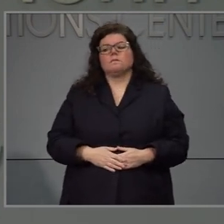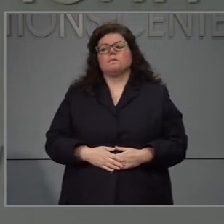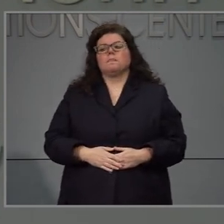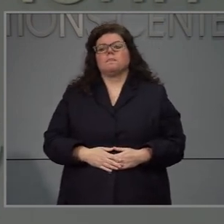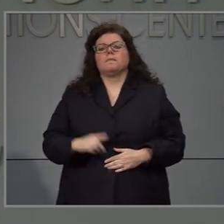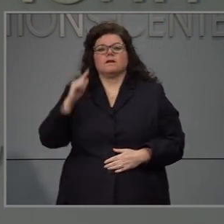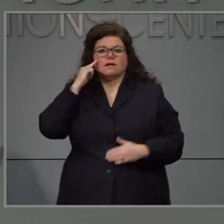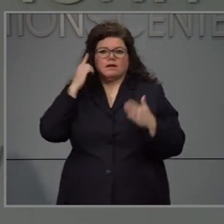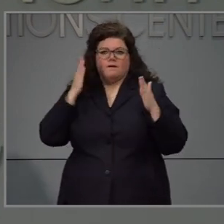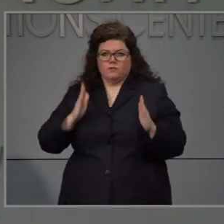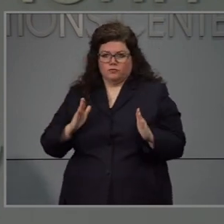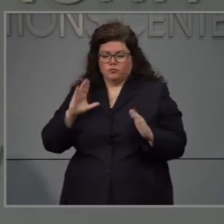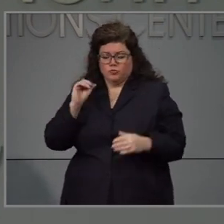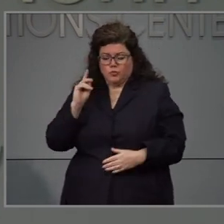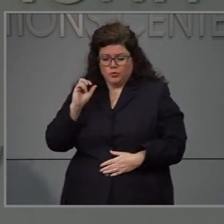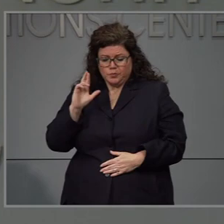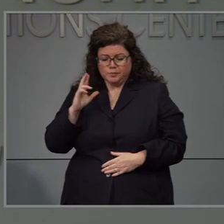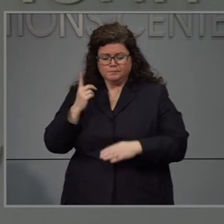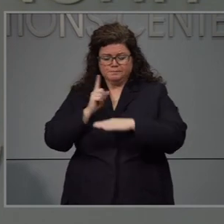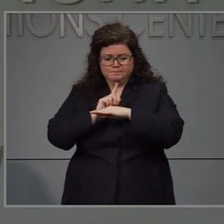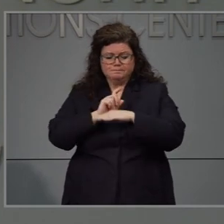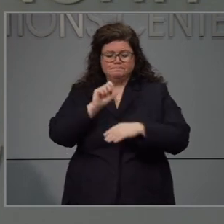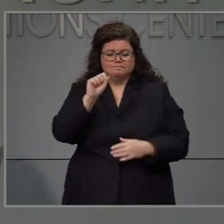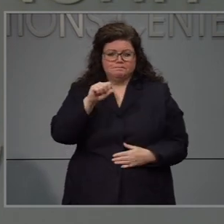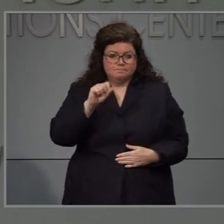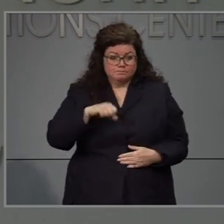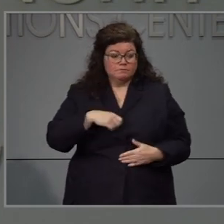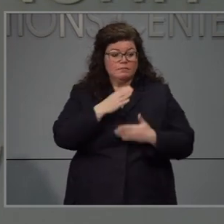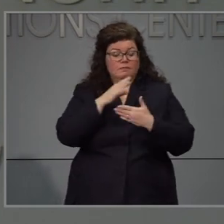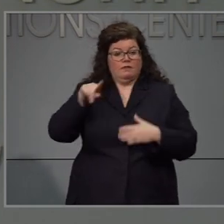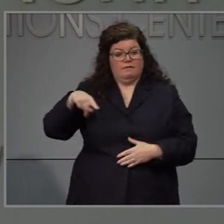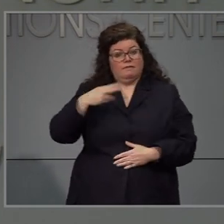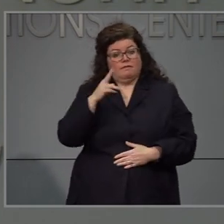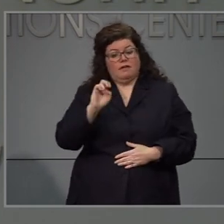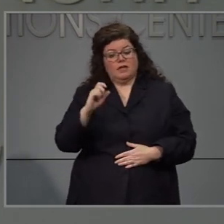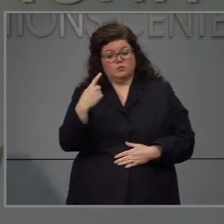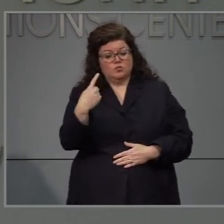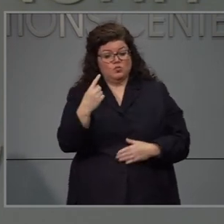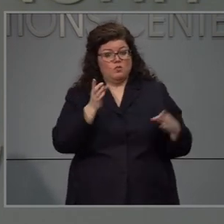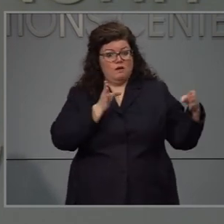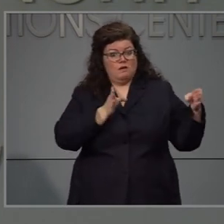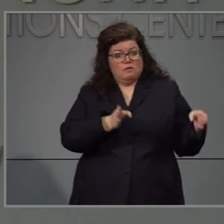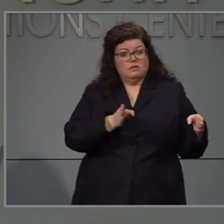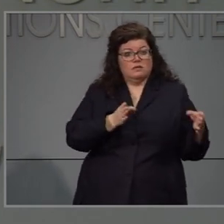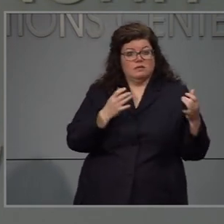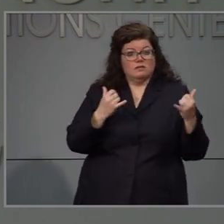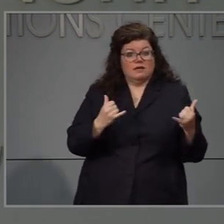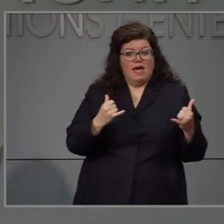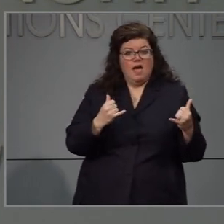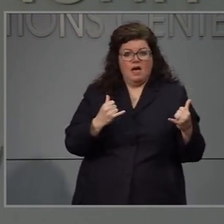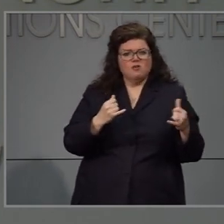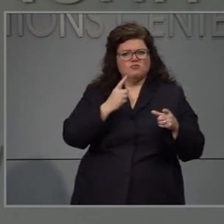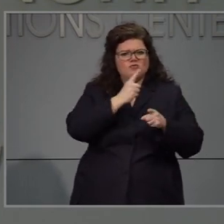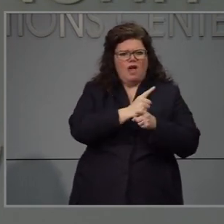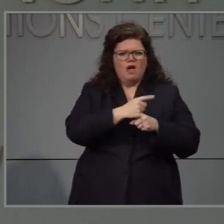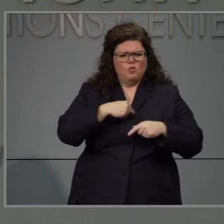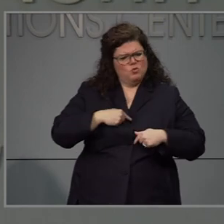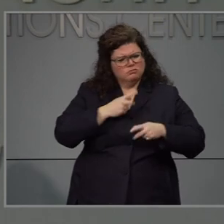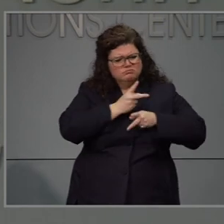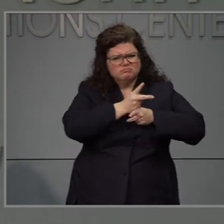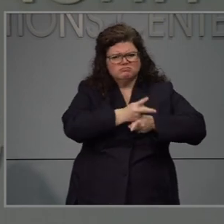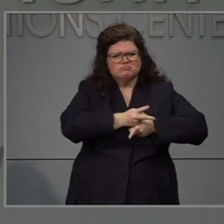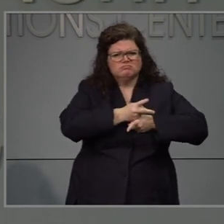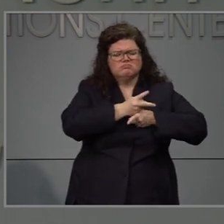haciendo es una es un lo que estamos haciendo es un paso muy cuidadoso para pasar a la fase uno